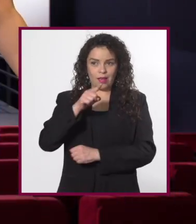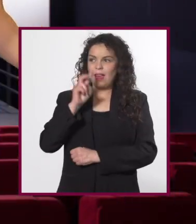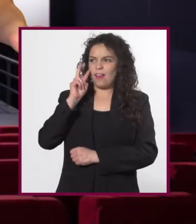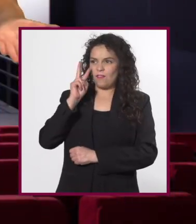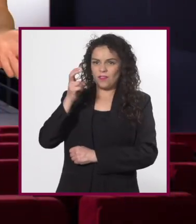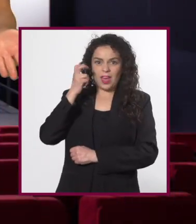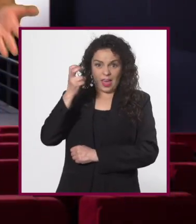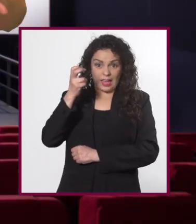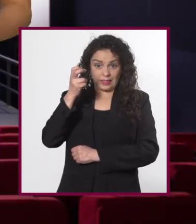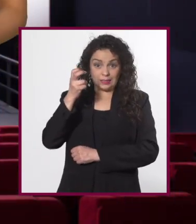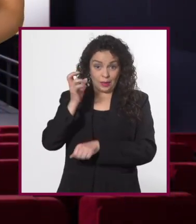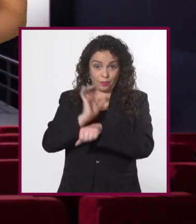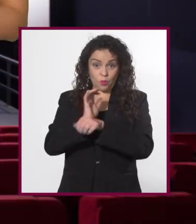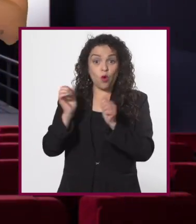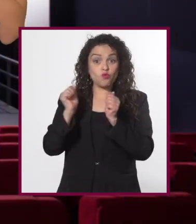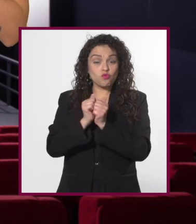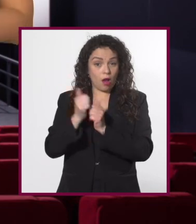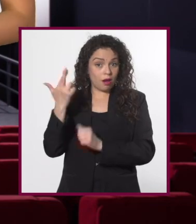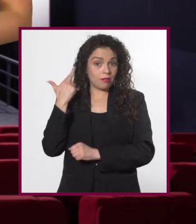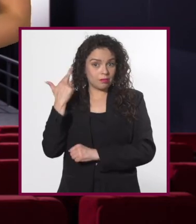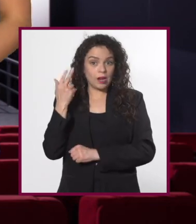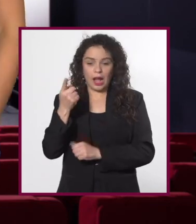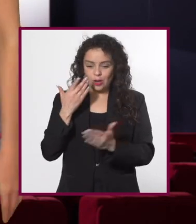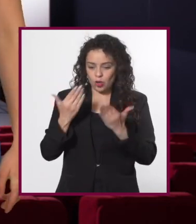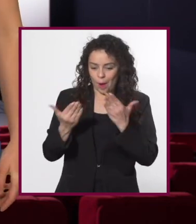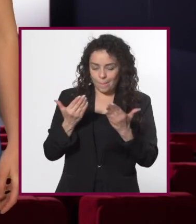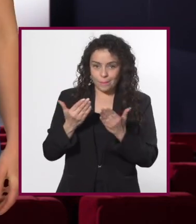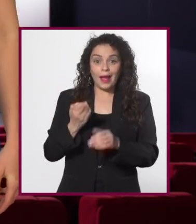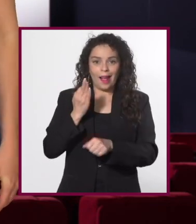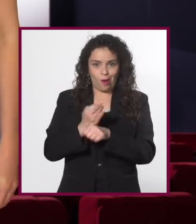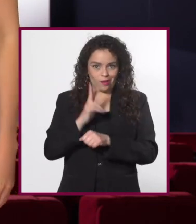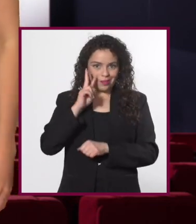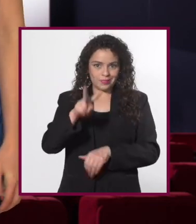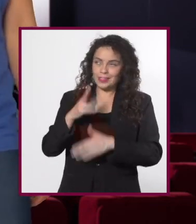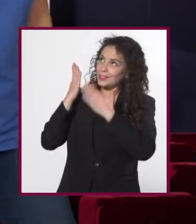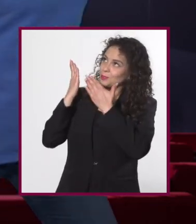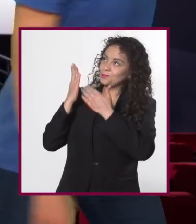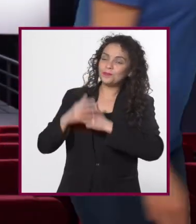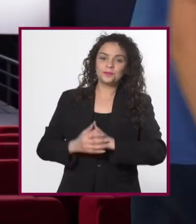Ahora veamos la escena con audio y comparemos. ¡Corre la escena!